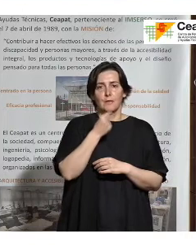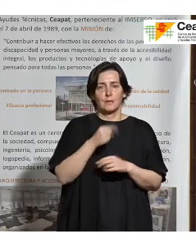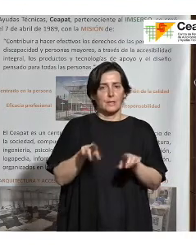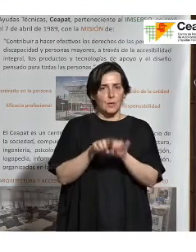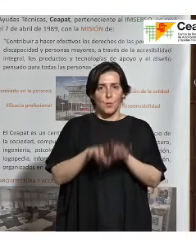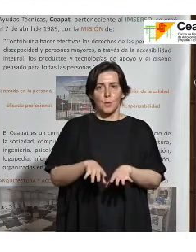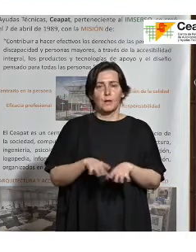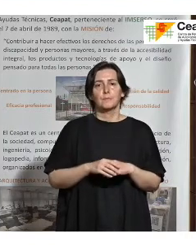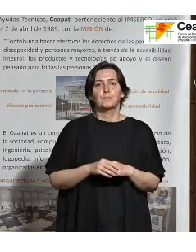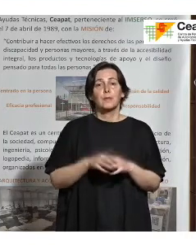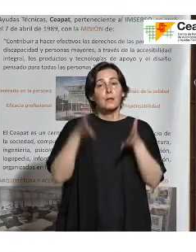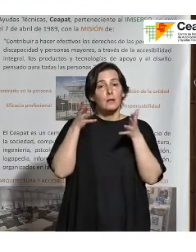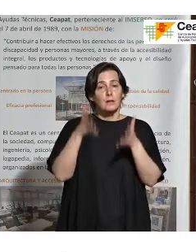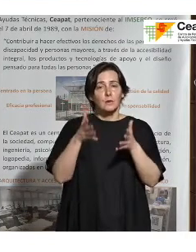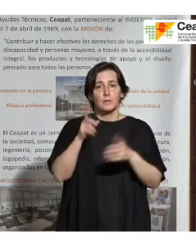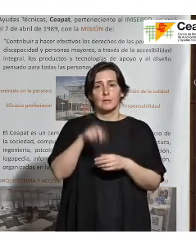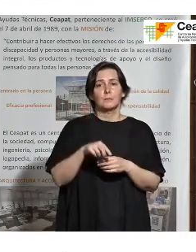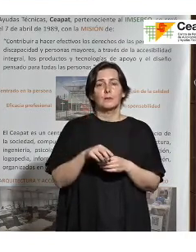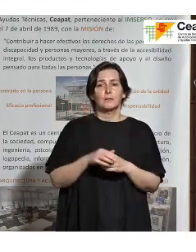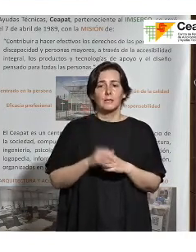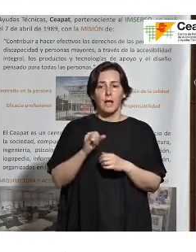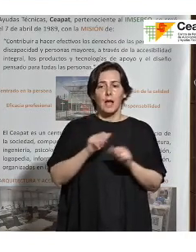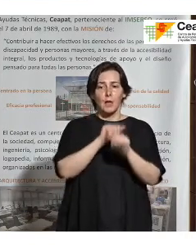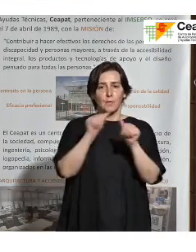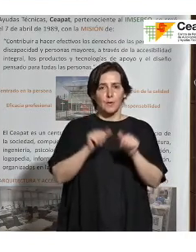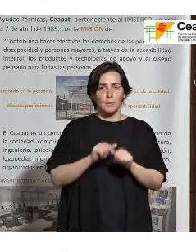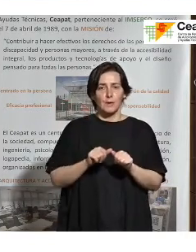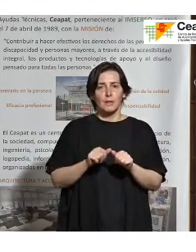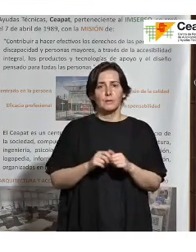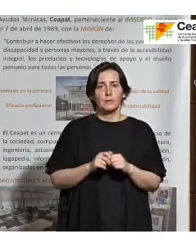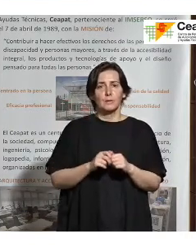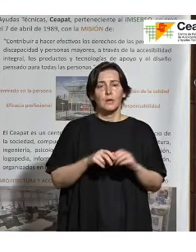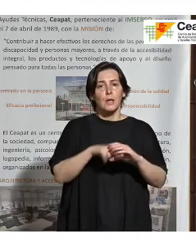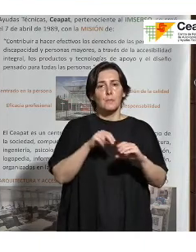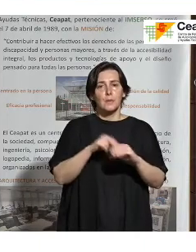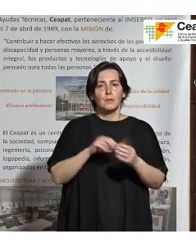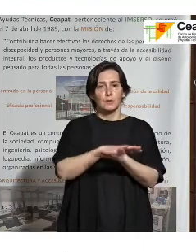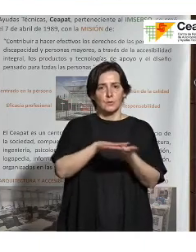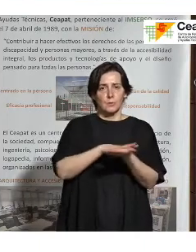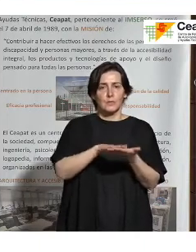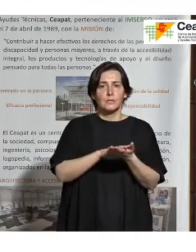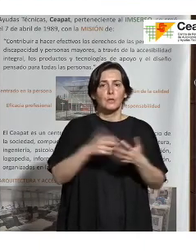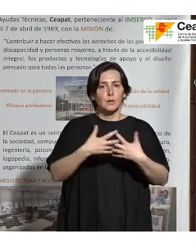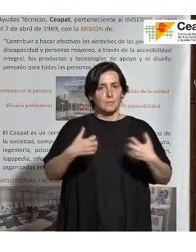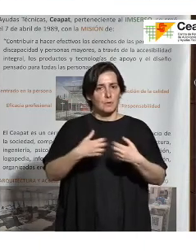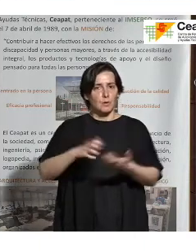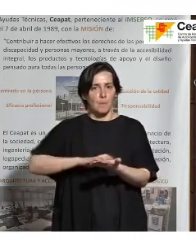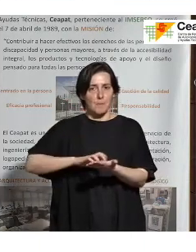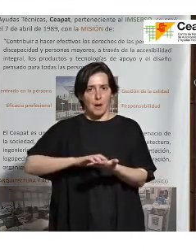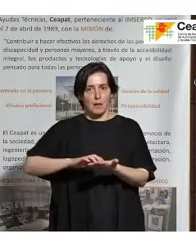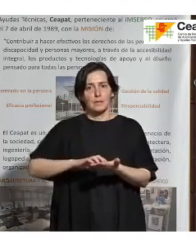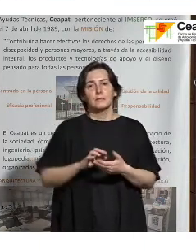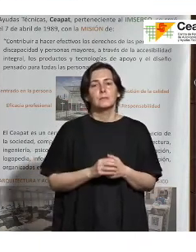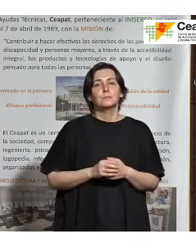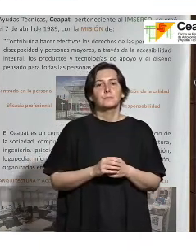igual. Recomiendan también disponerlo en formato en vídeo, con lenguaje de signos y en texto en braille. En